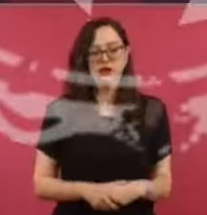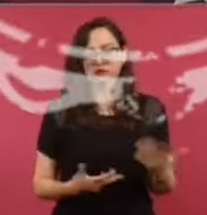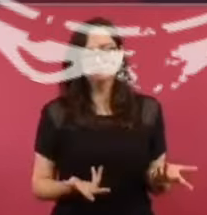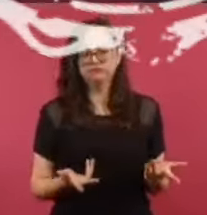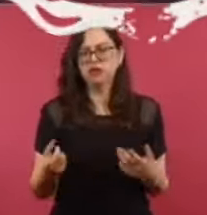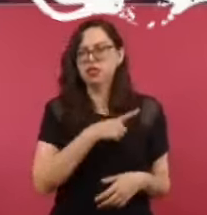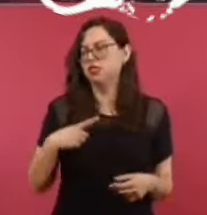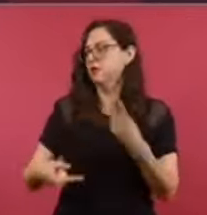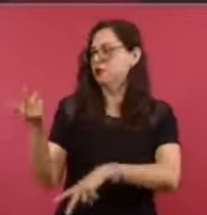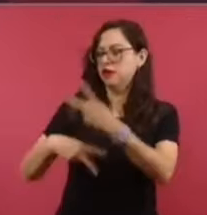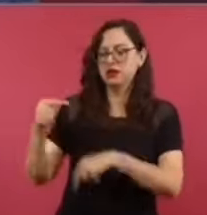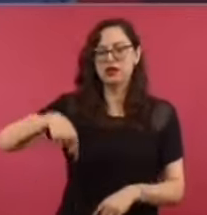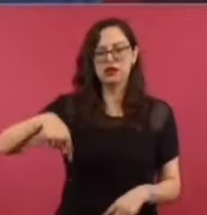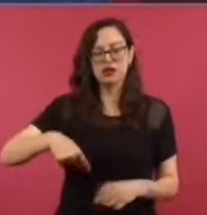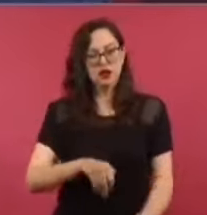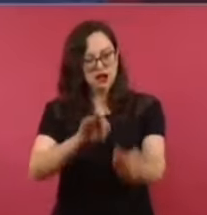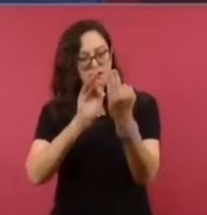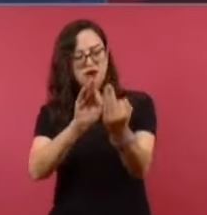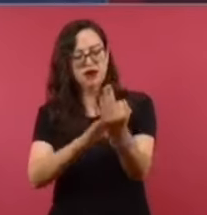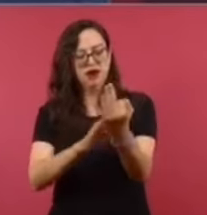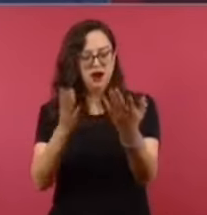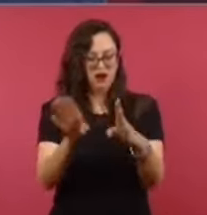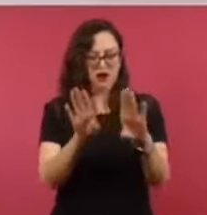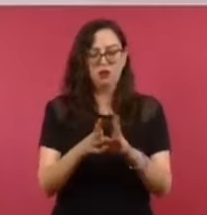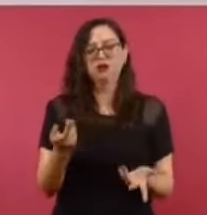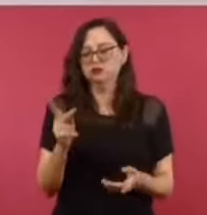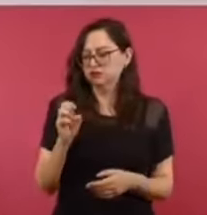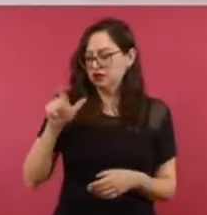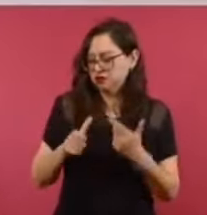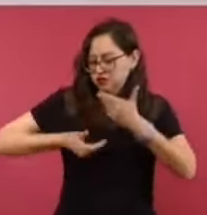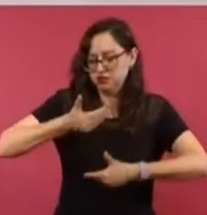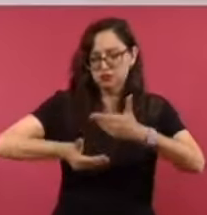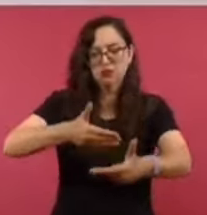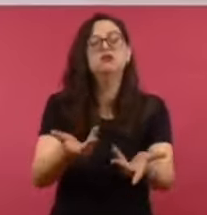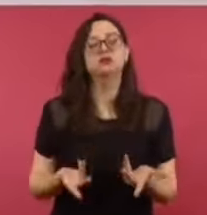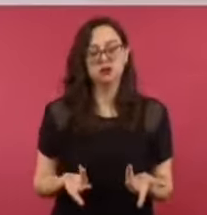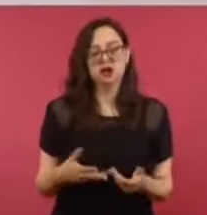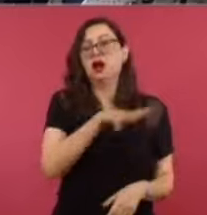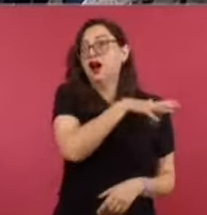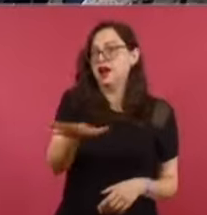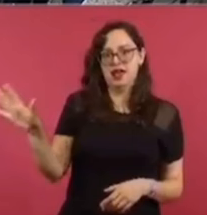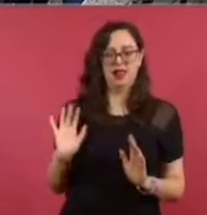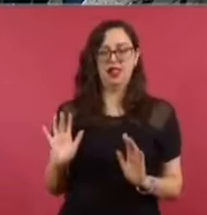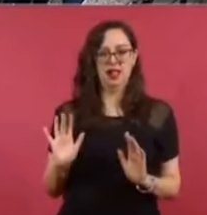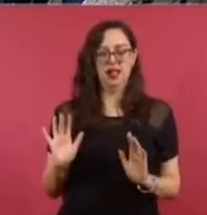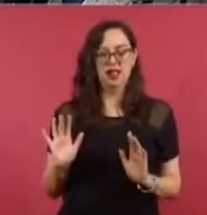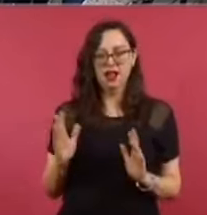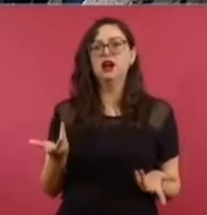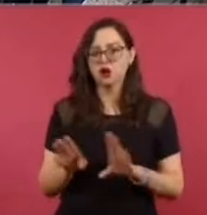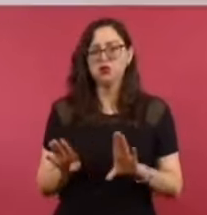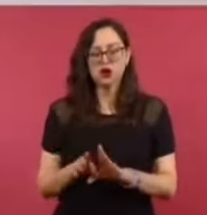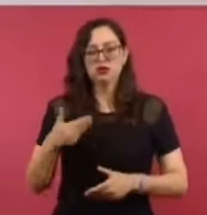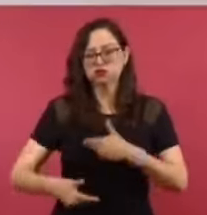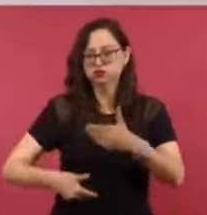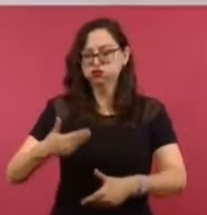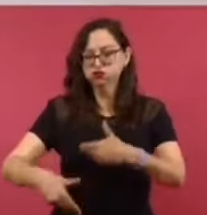Este, nos informe de cómo va Pemex, y en general, cómo va Pemex,